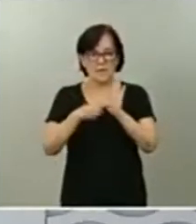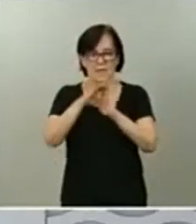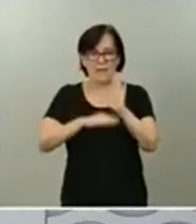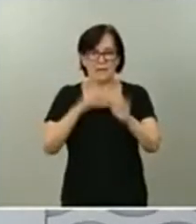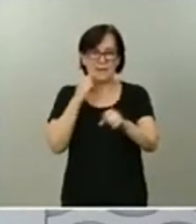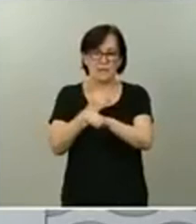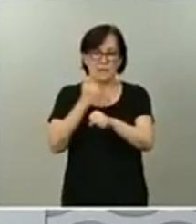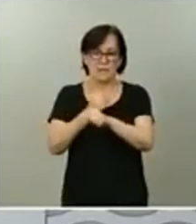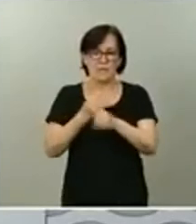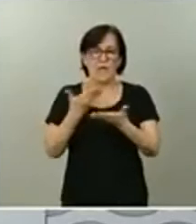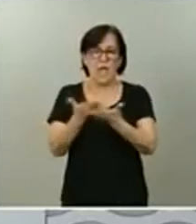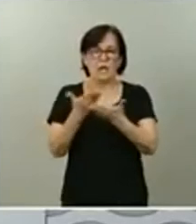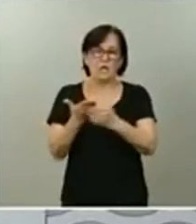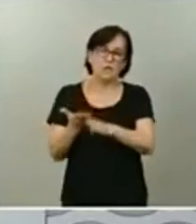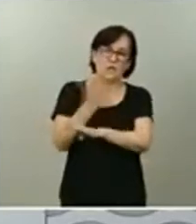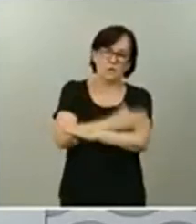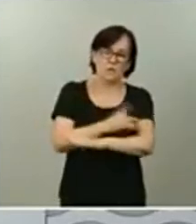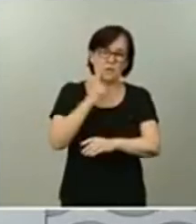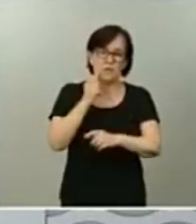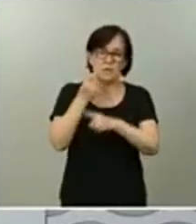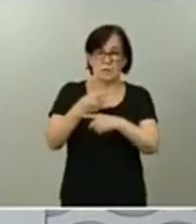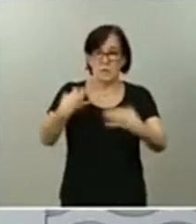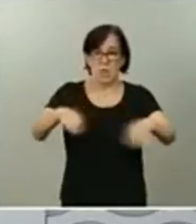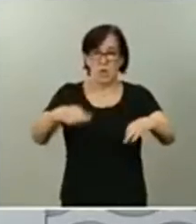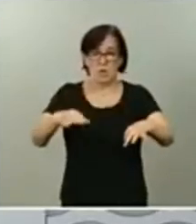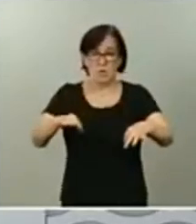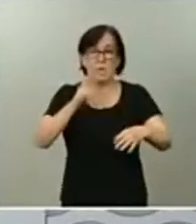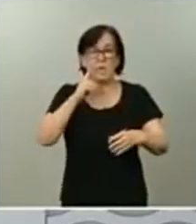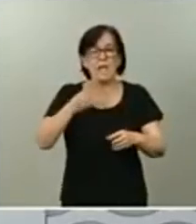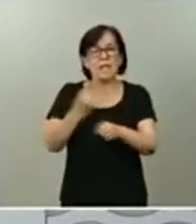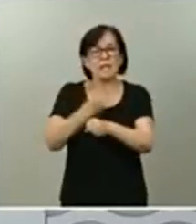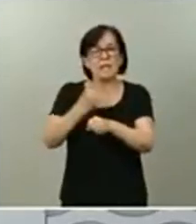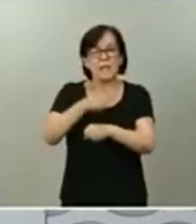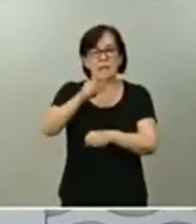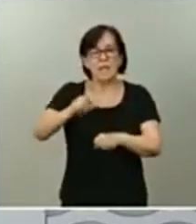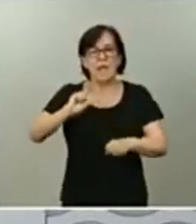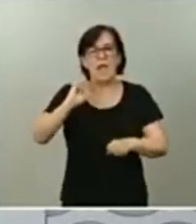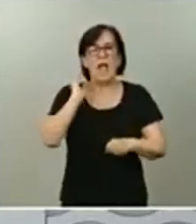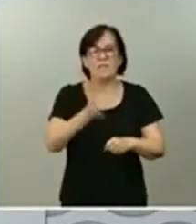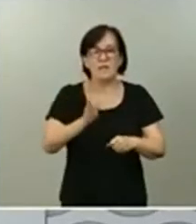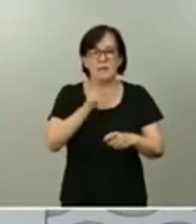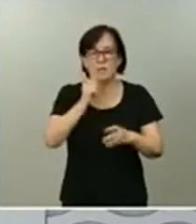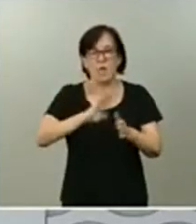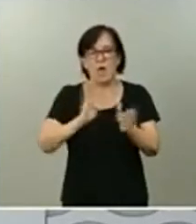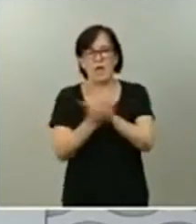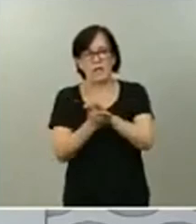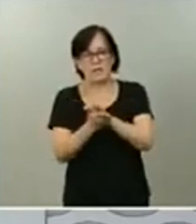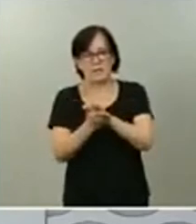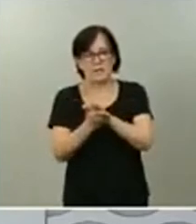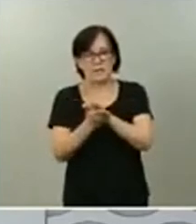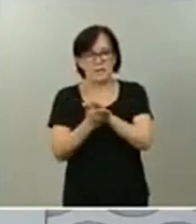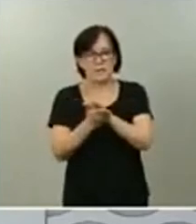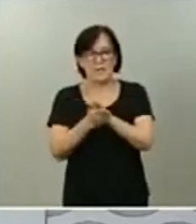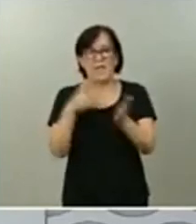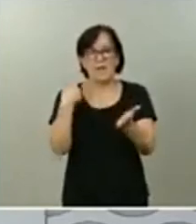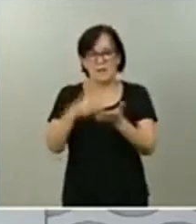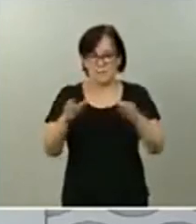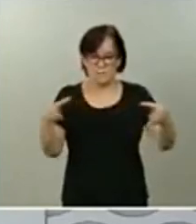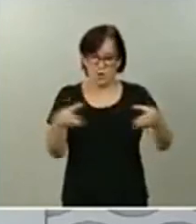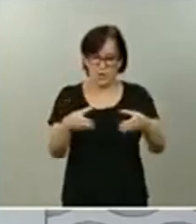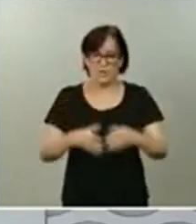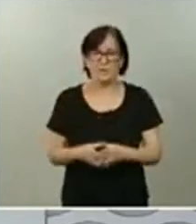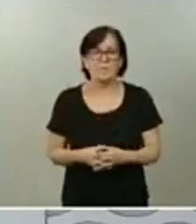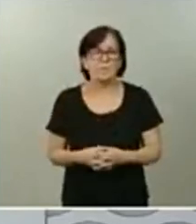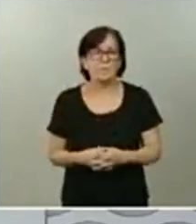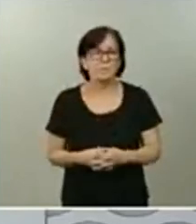ayudas previas a la jubilación ordinaria para trabajadores afectados por expedientes de despido colectivo. En